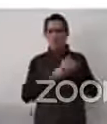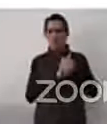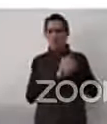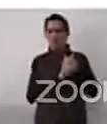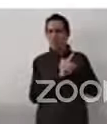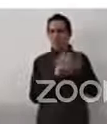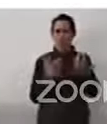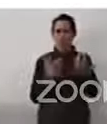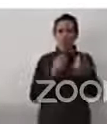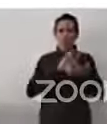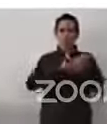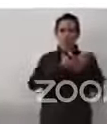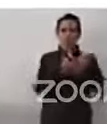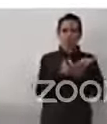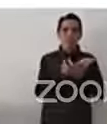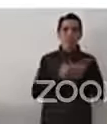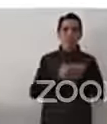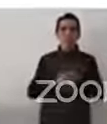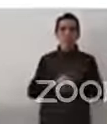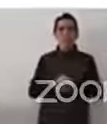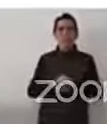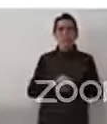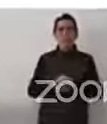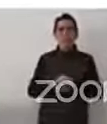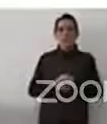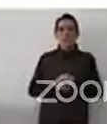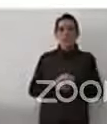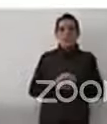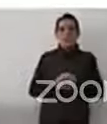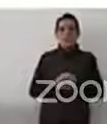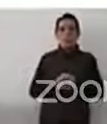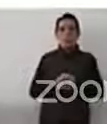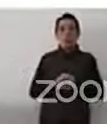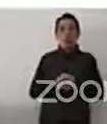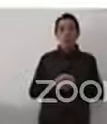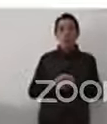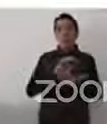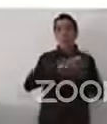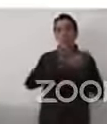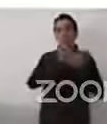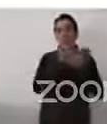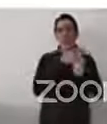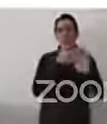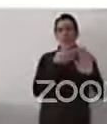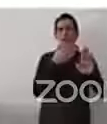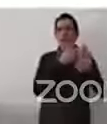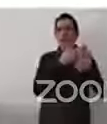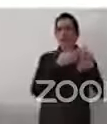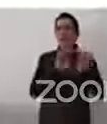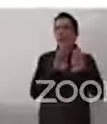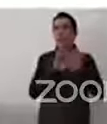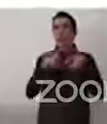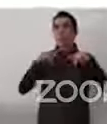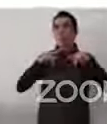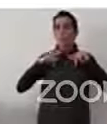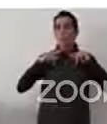palpada incluso en la manera en que se le toman en cuenta sus opiniones o